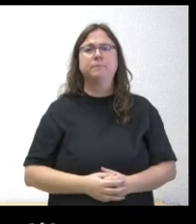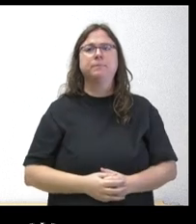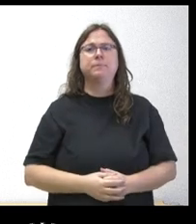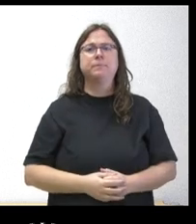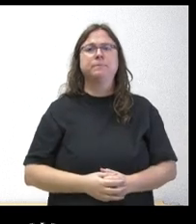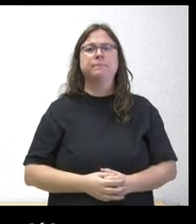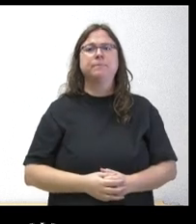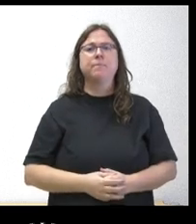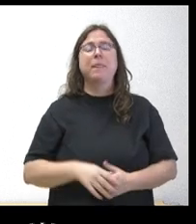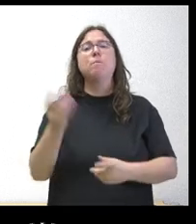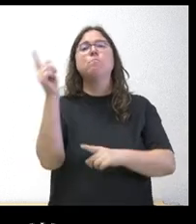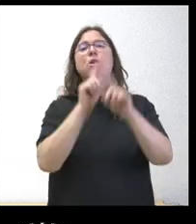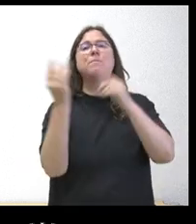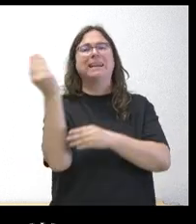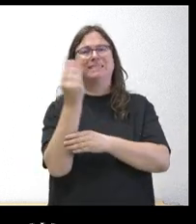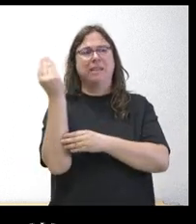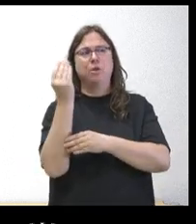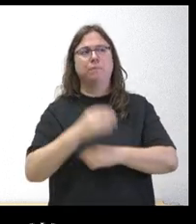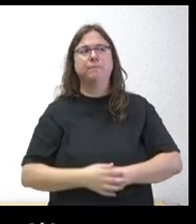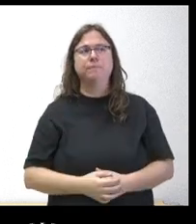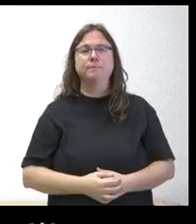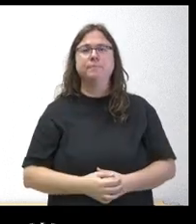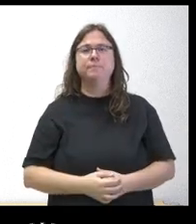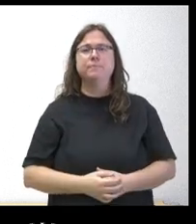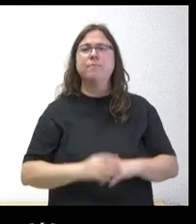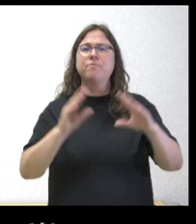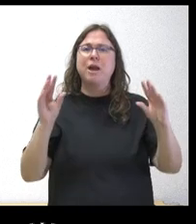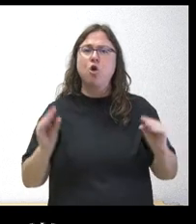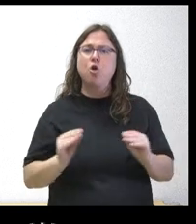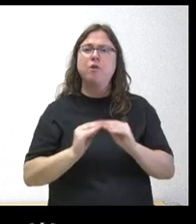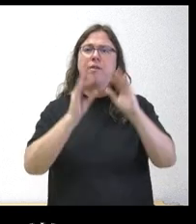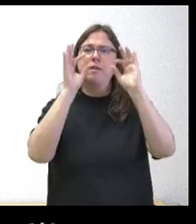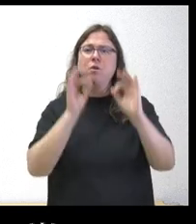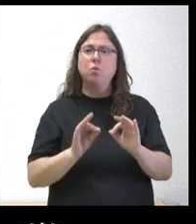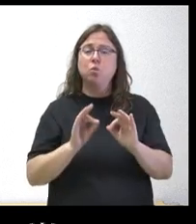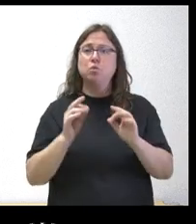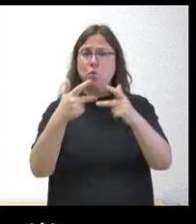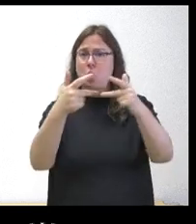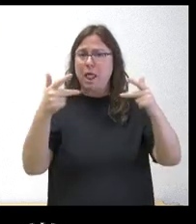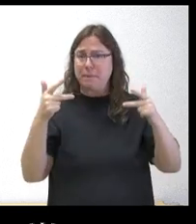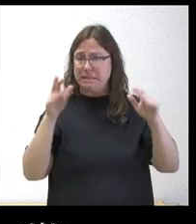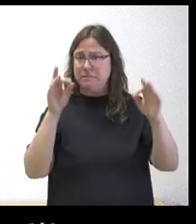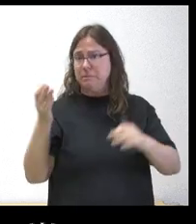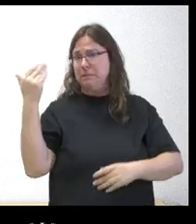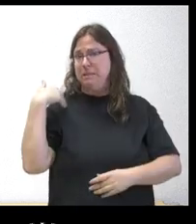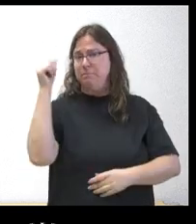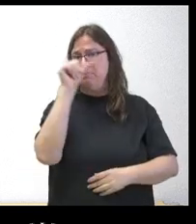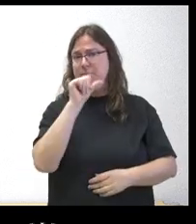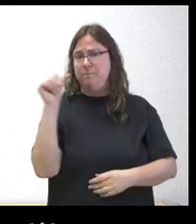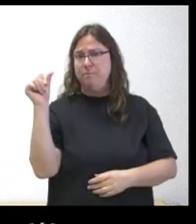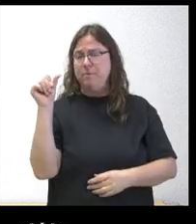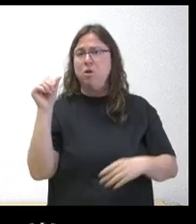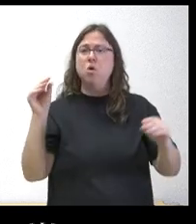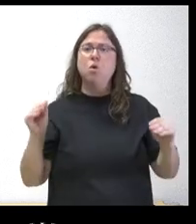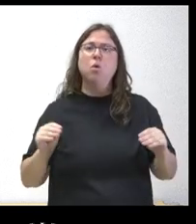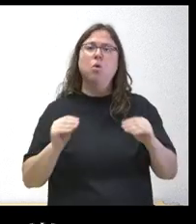en la estación y coincidió con la celebración creo de esta misma rueda de prensa la semana pasada el envío por parte